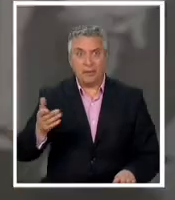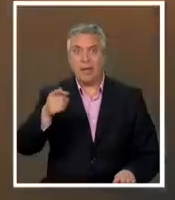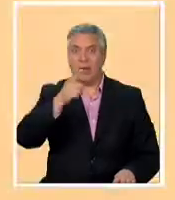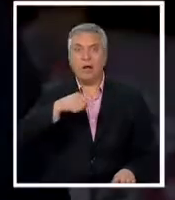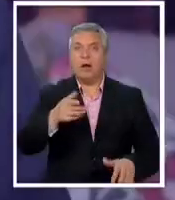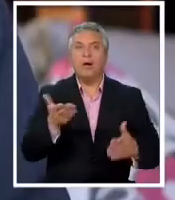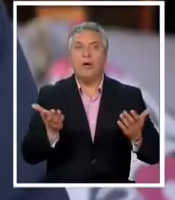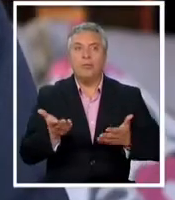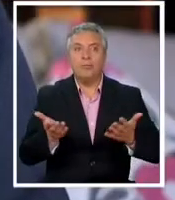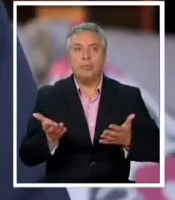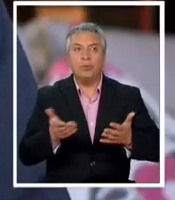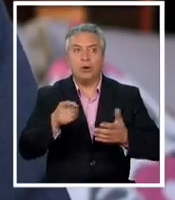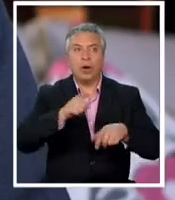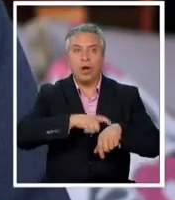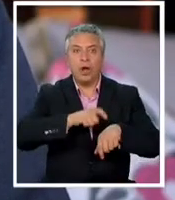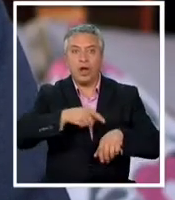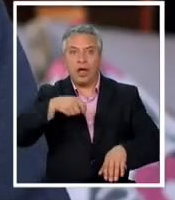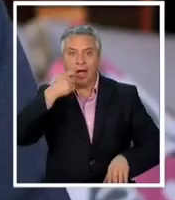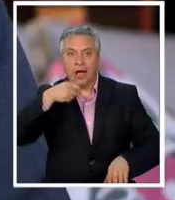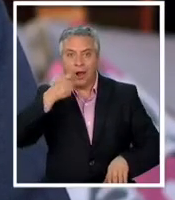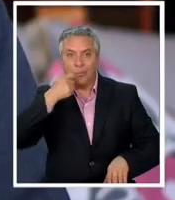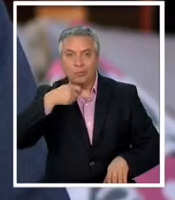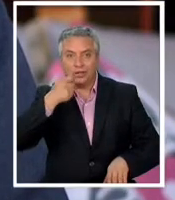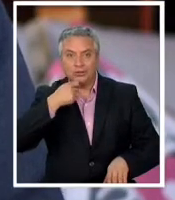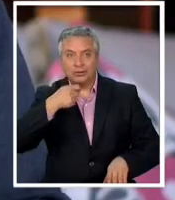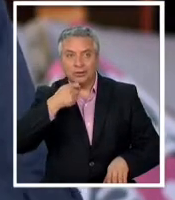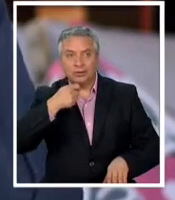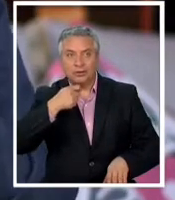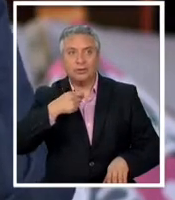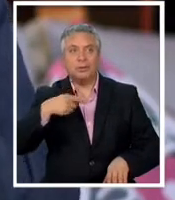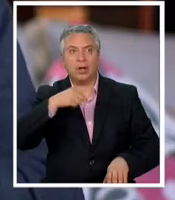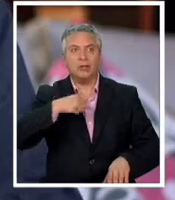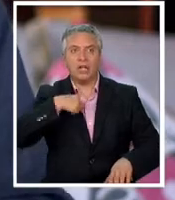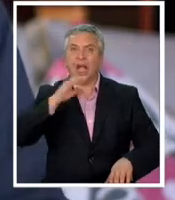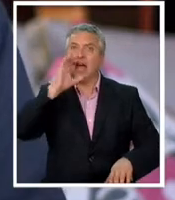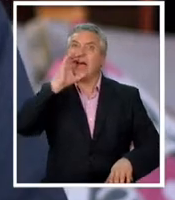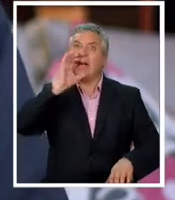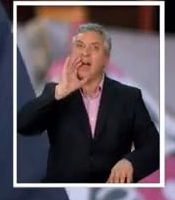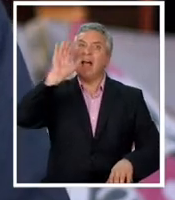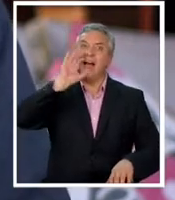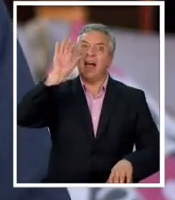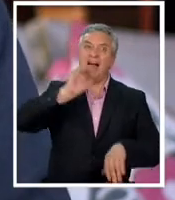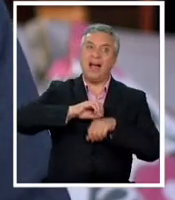tenía hora de almuerzo y no se lo quitando para Riera